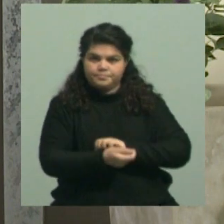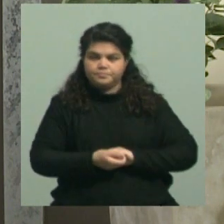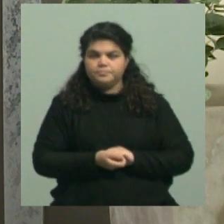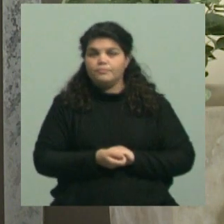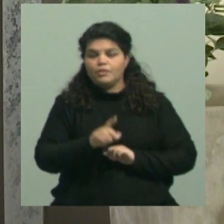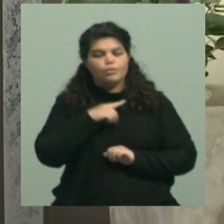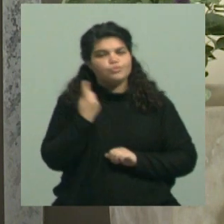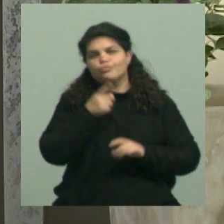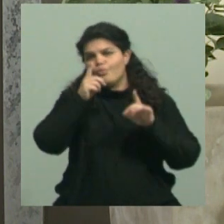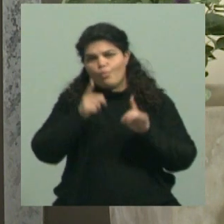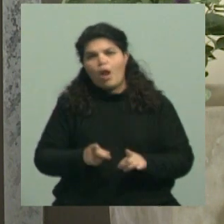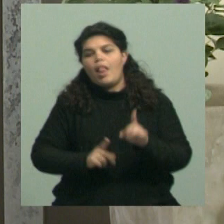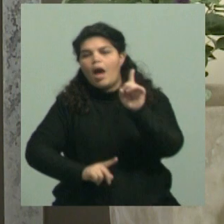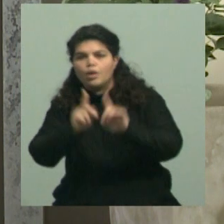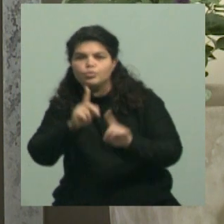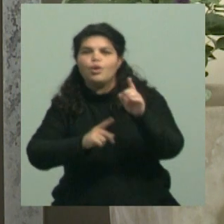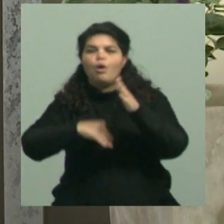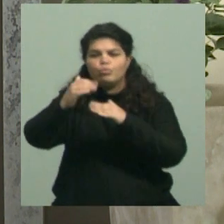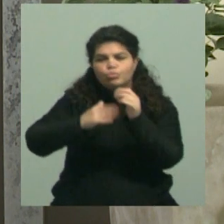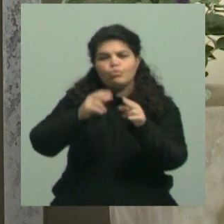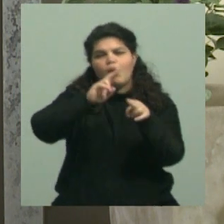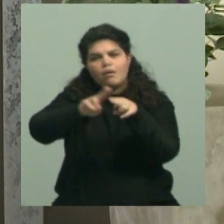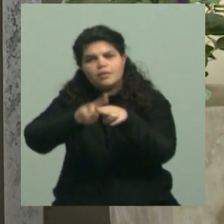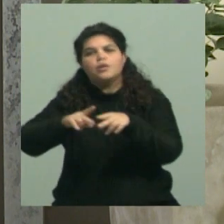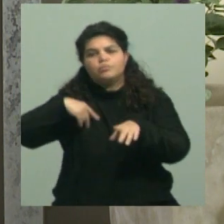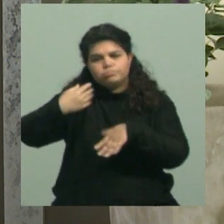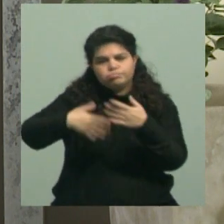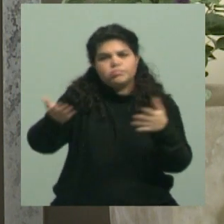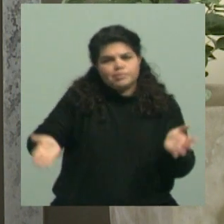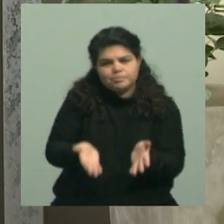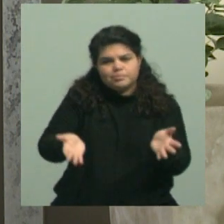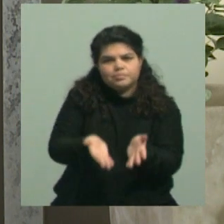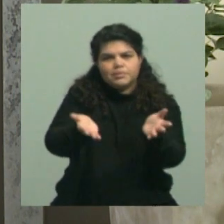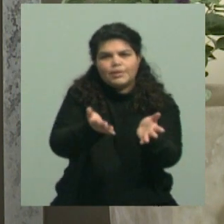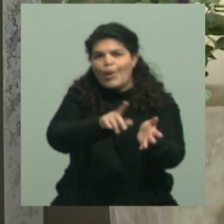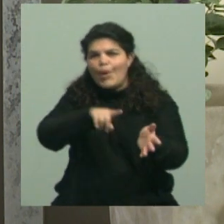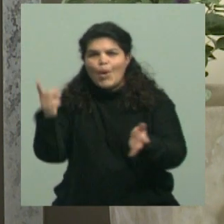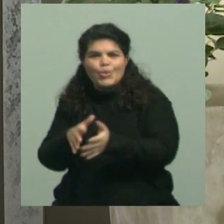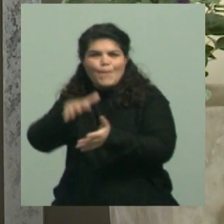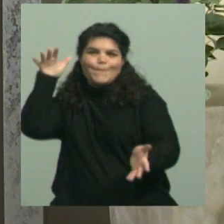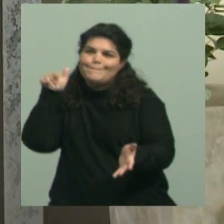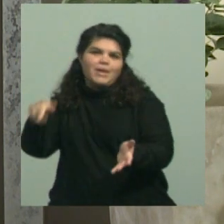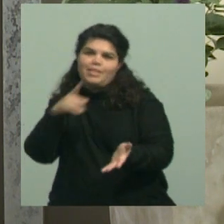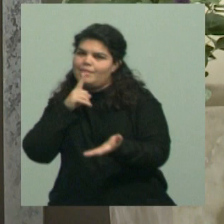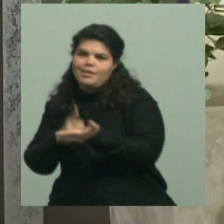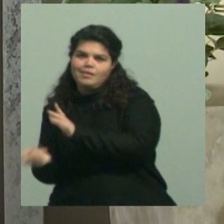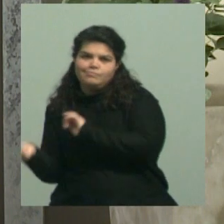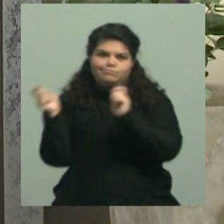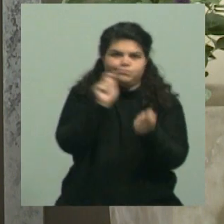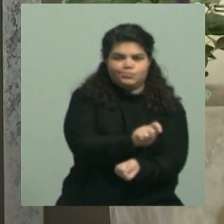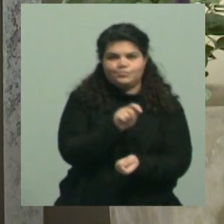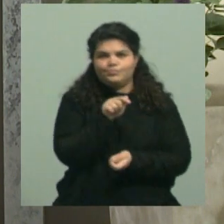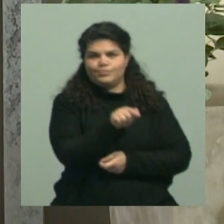con algunas obras, pero obviamente nosotros teníamos que hacer frente a lo que son